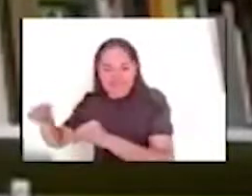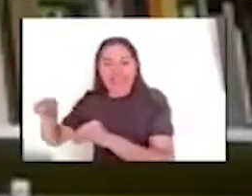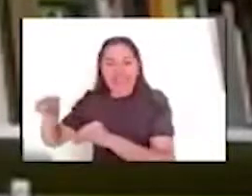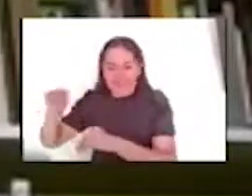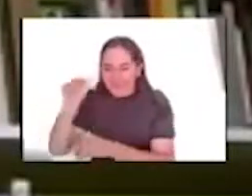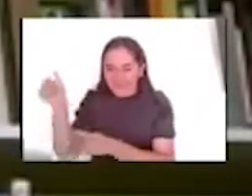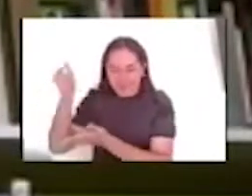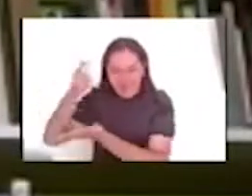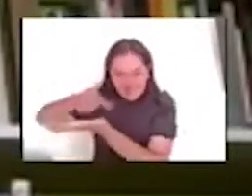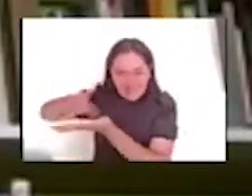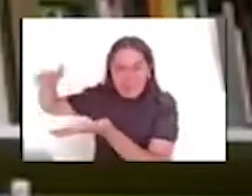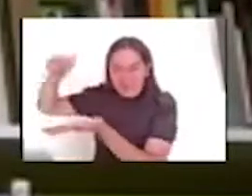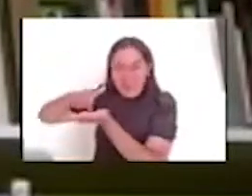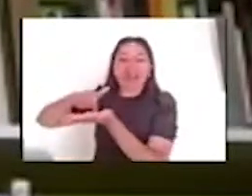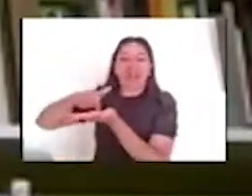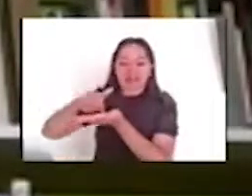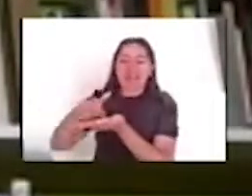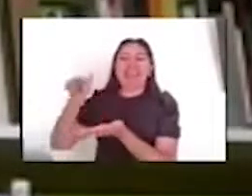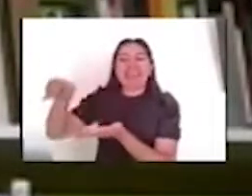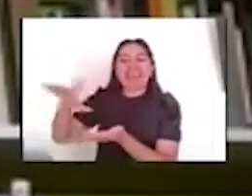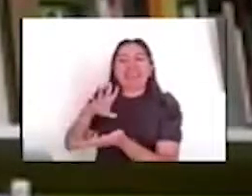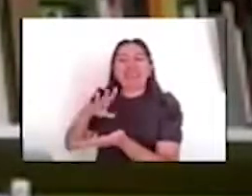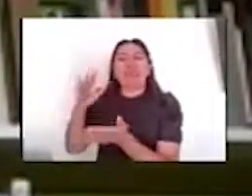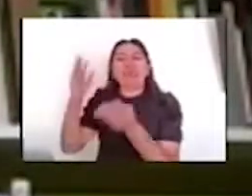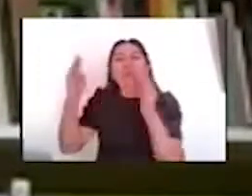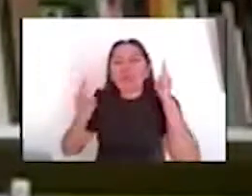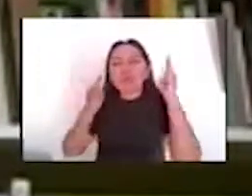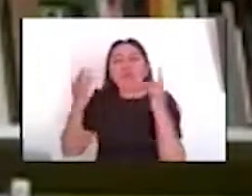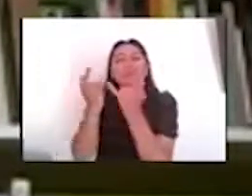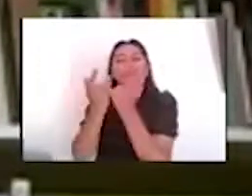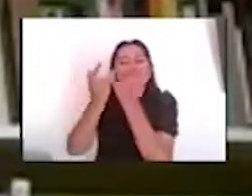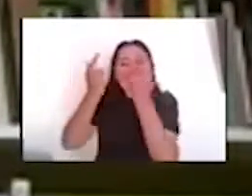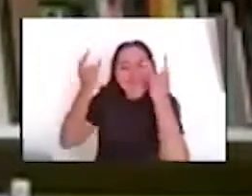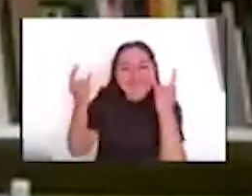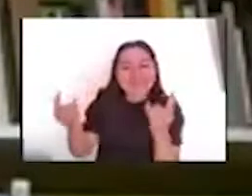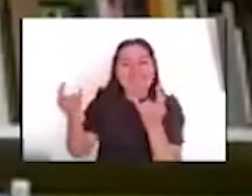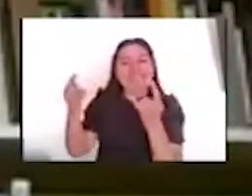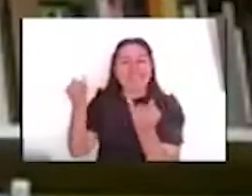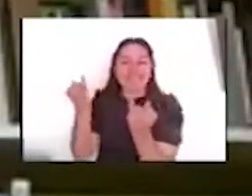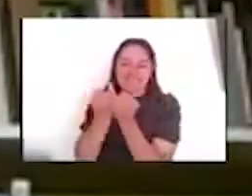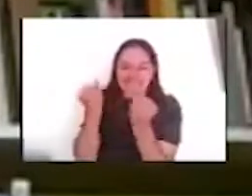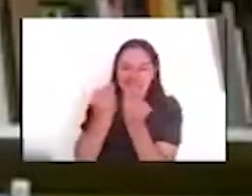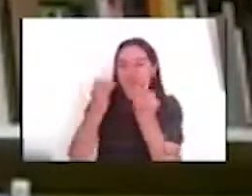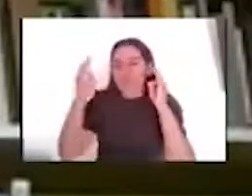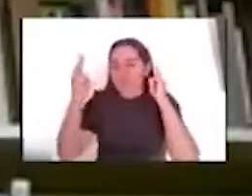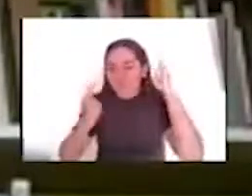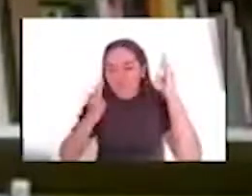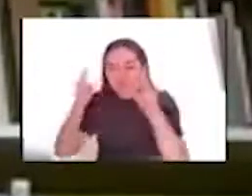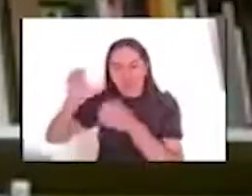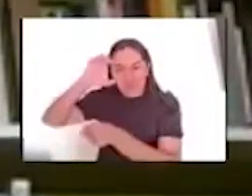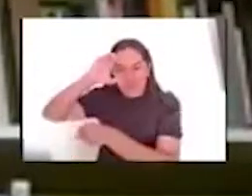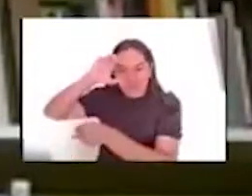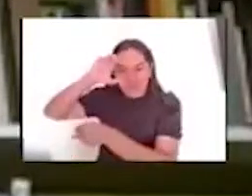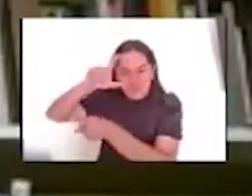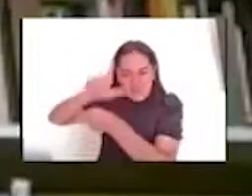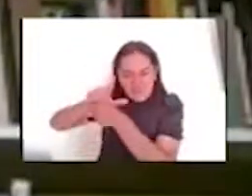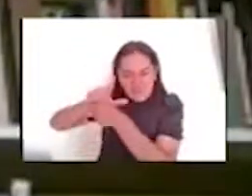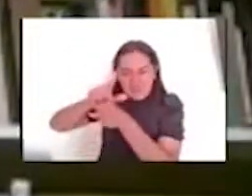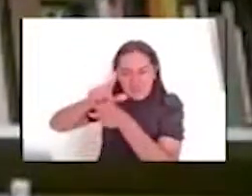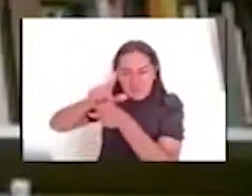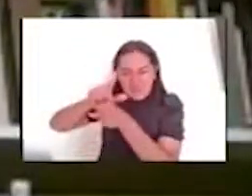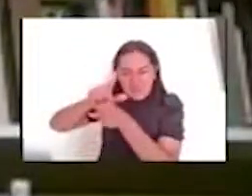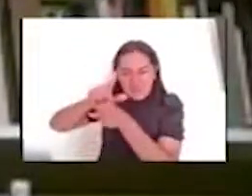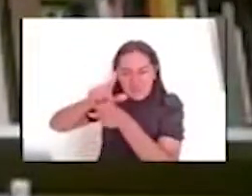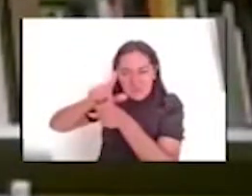e Historia, en este, en el Museo Nacional de las Culturas, y, pues,